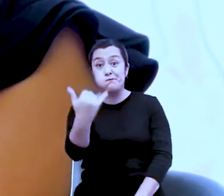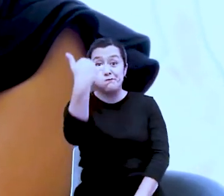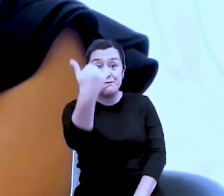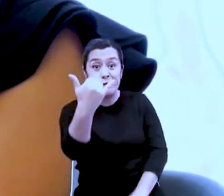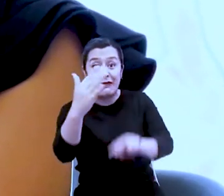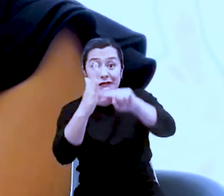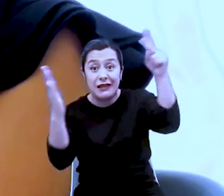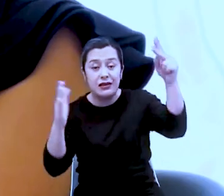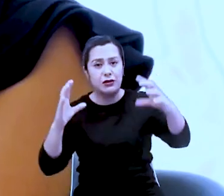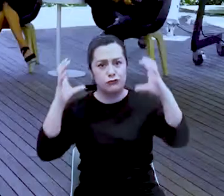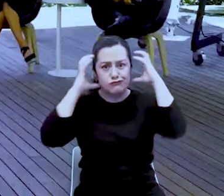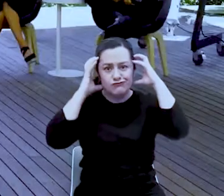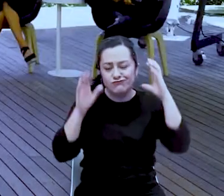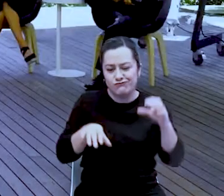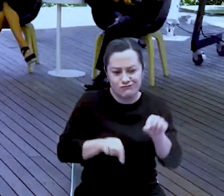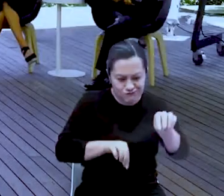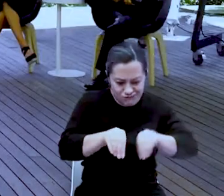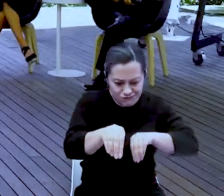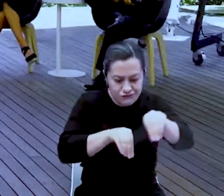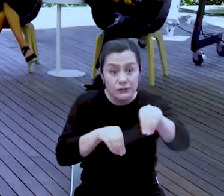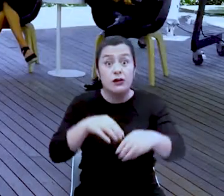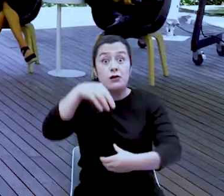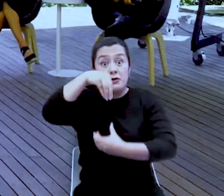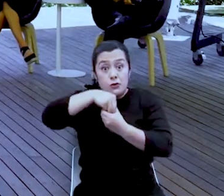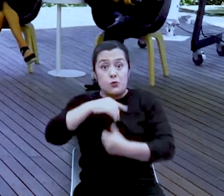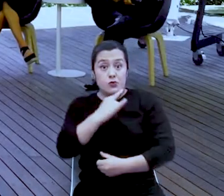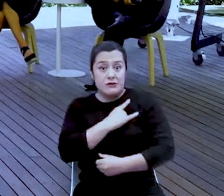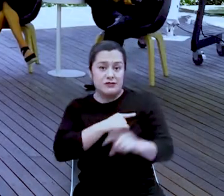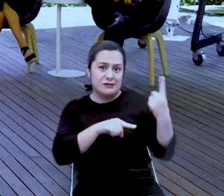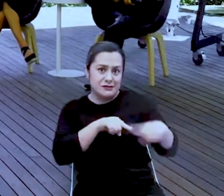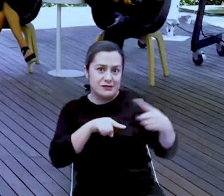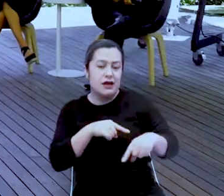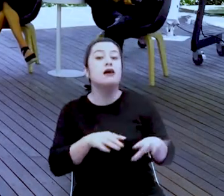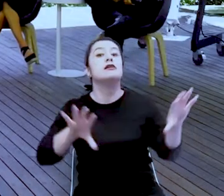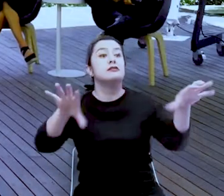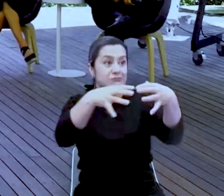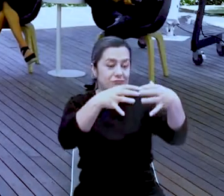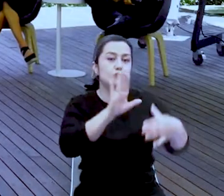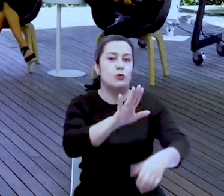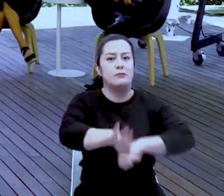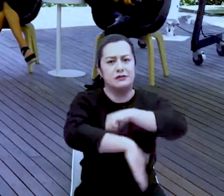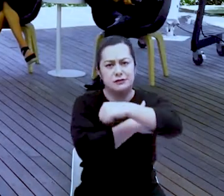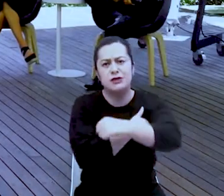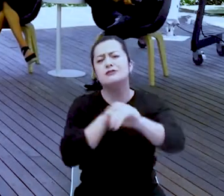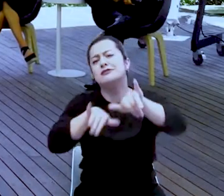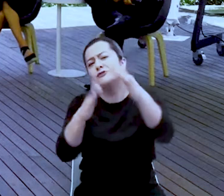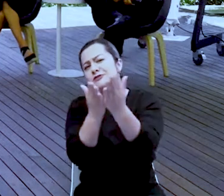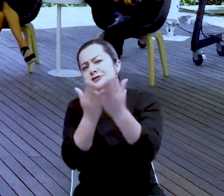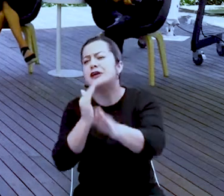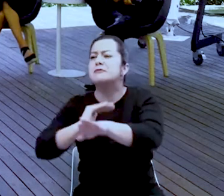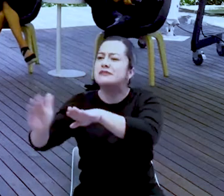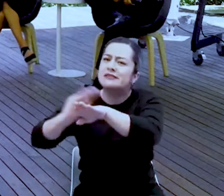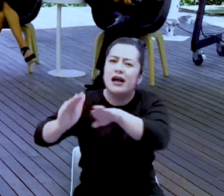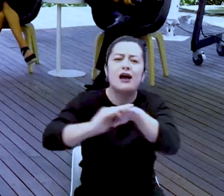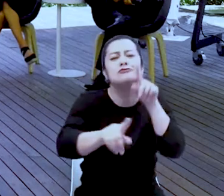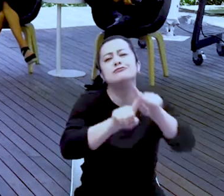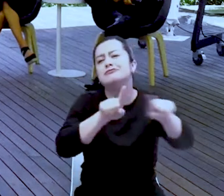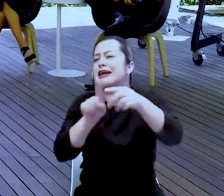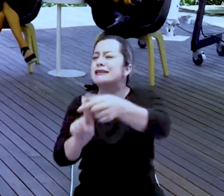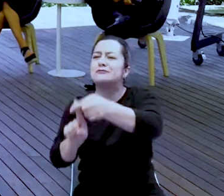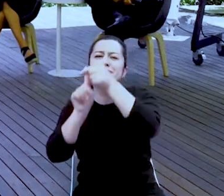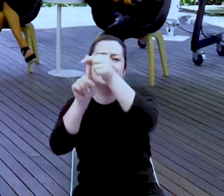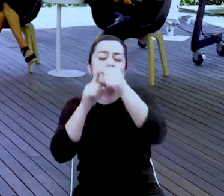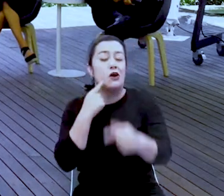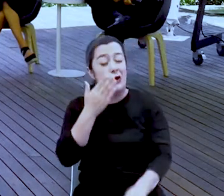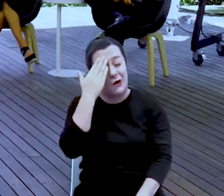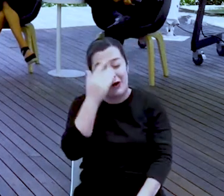el equipo de la universidad, al equipo del ministerio, secretarías de educación, invitados especiales. Espero que no olvide